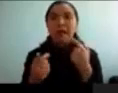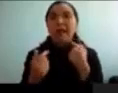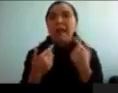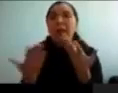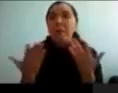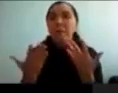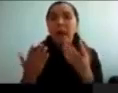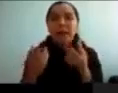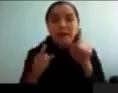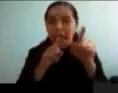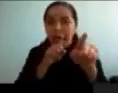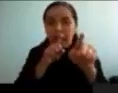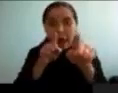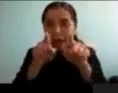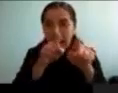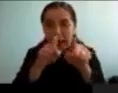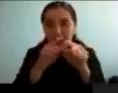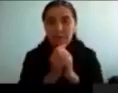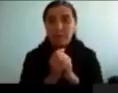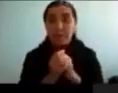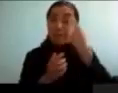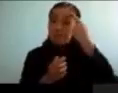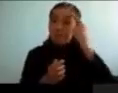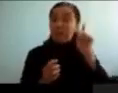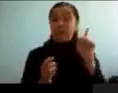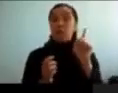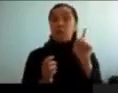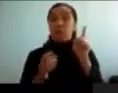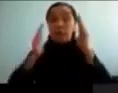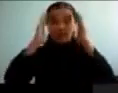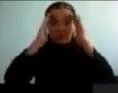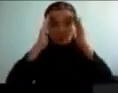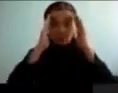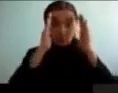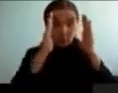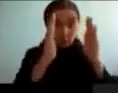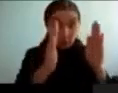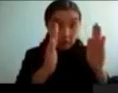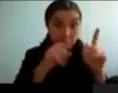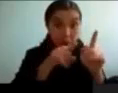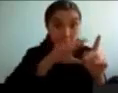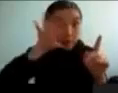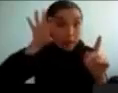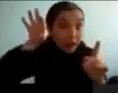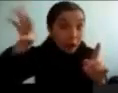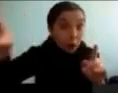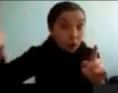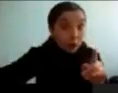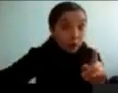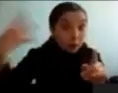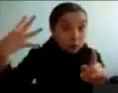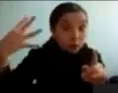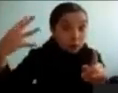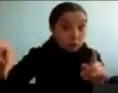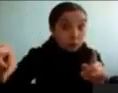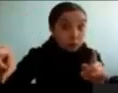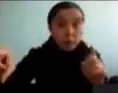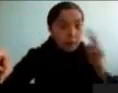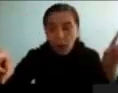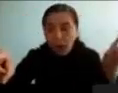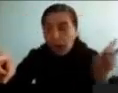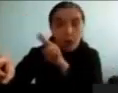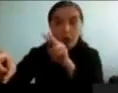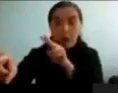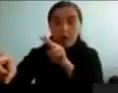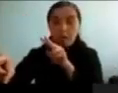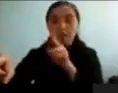parte del mundo. Por el contrario, si mi atención está en un lado, y el estímulo aparece en un lugar, nada que ver, en un lugar que yo no espero, mi reacción va a ser muy,